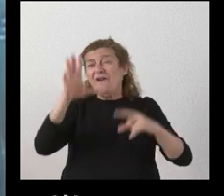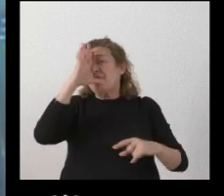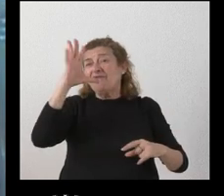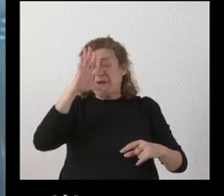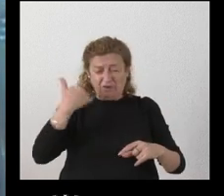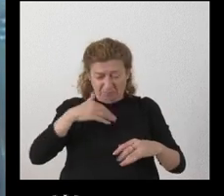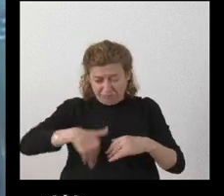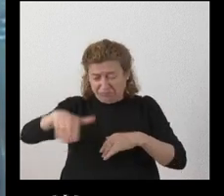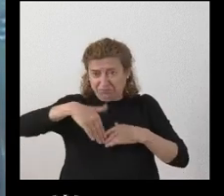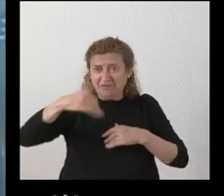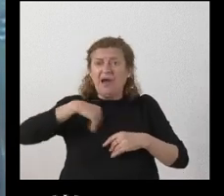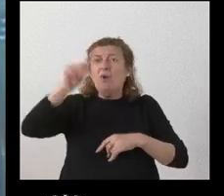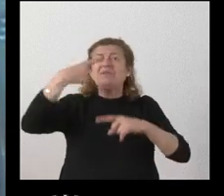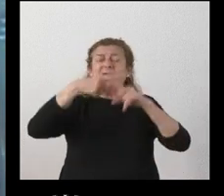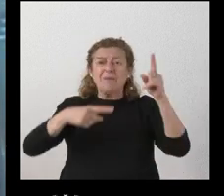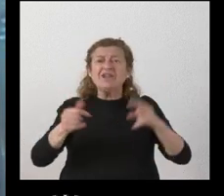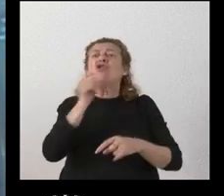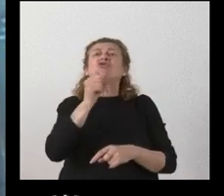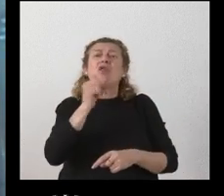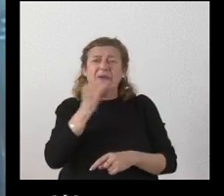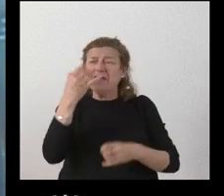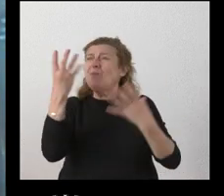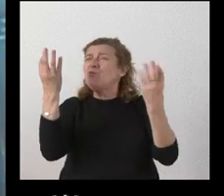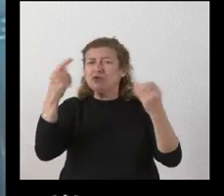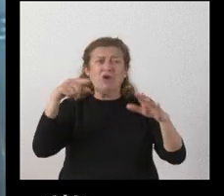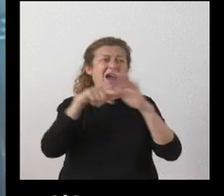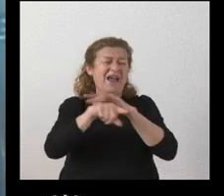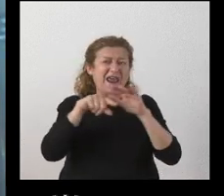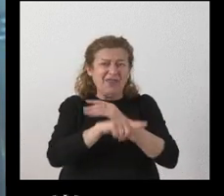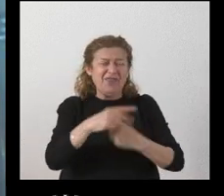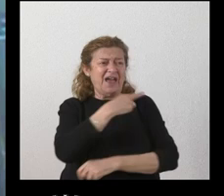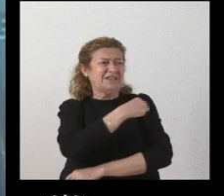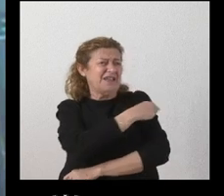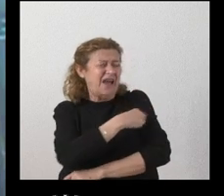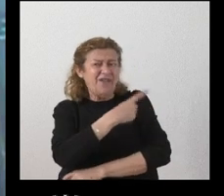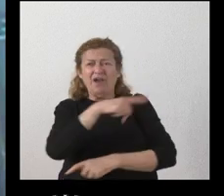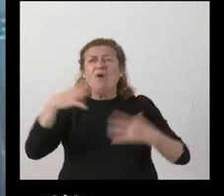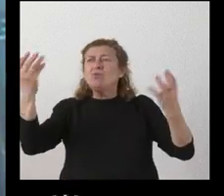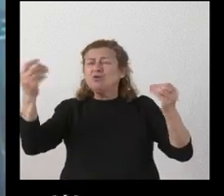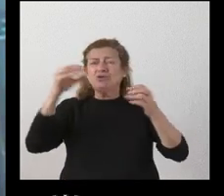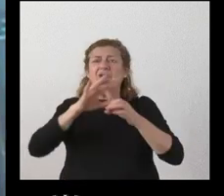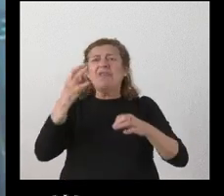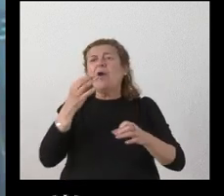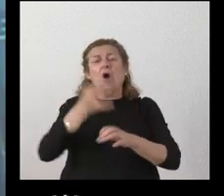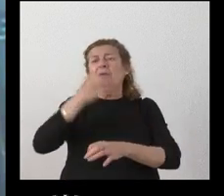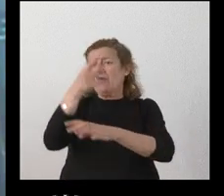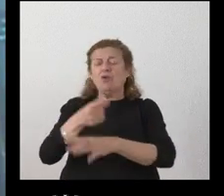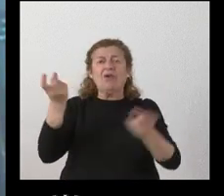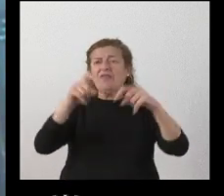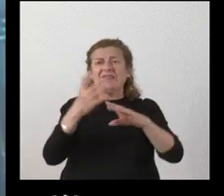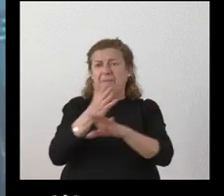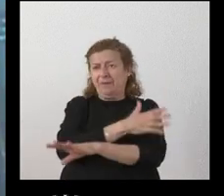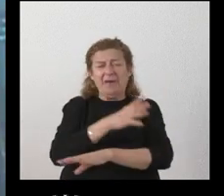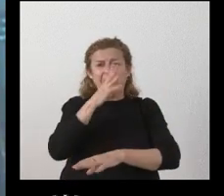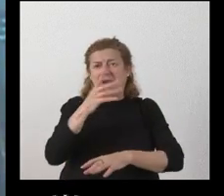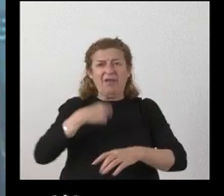más de un mes y medio hay muchos servicios que todavía muchísimos gerencias sanitarios y otros muchos con cita previa obligatoria para los ciudadanos